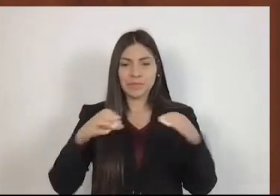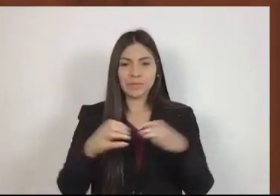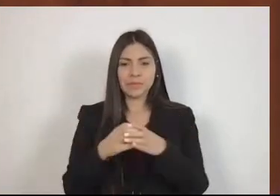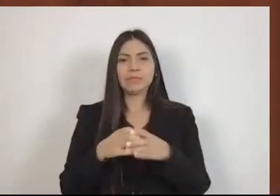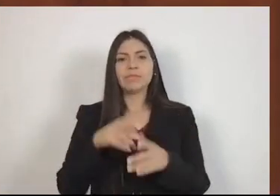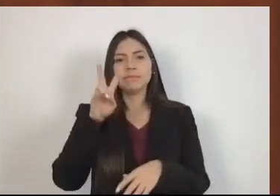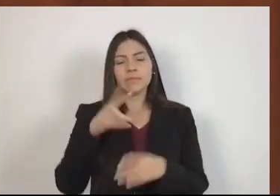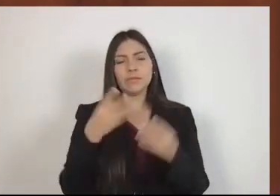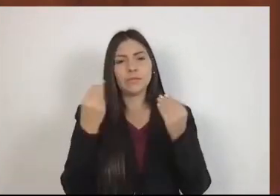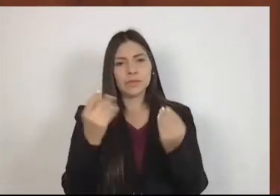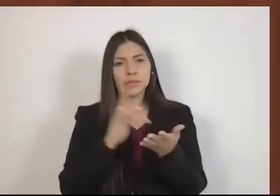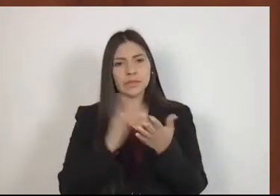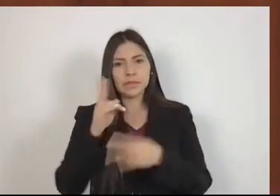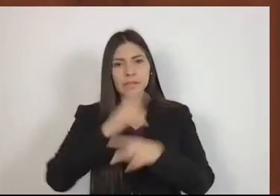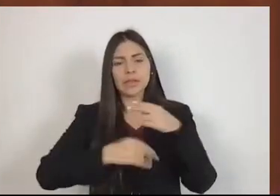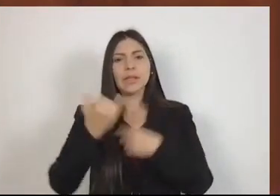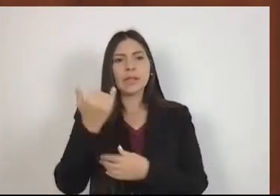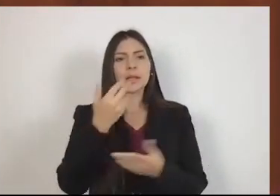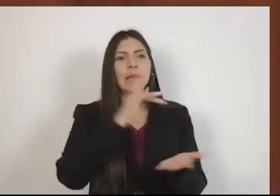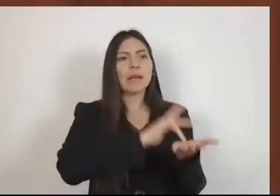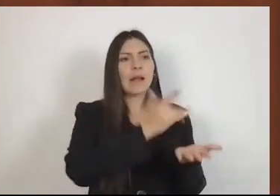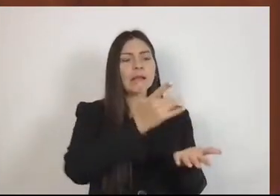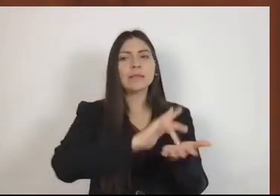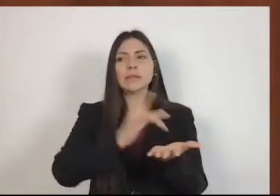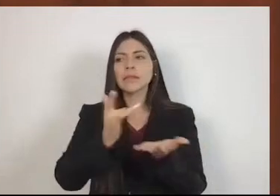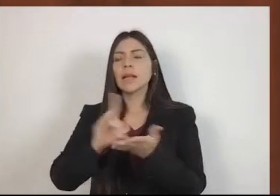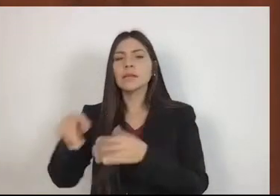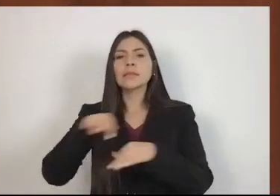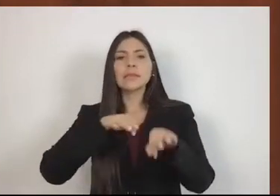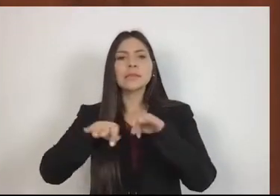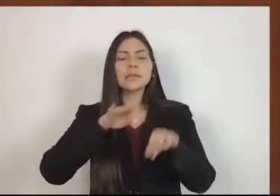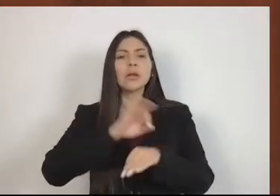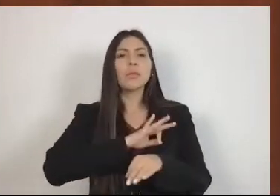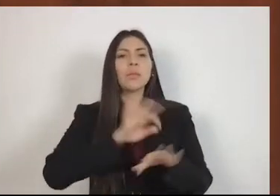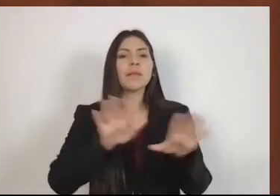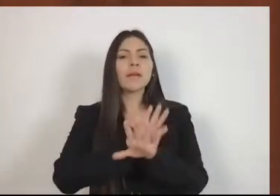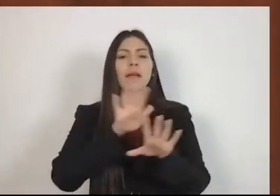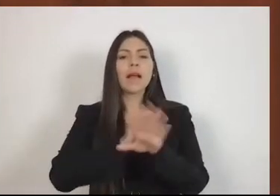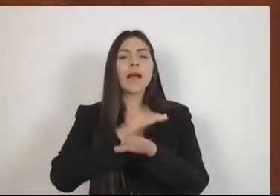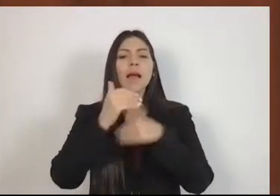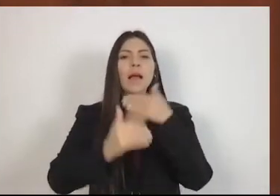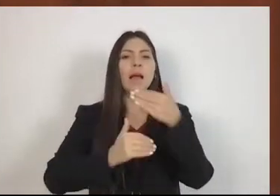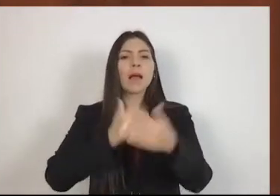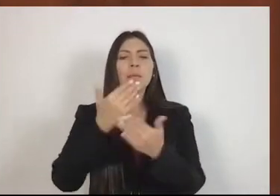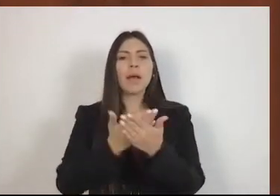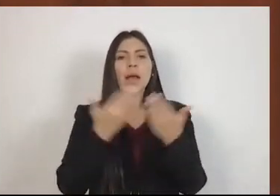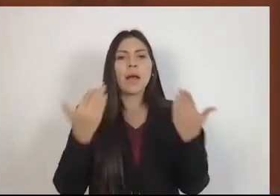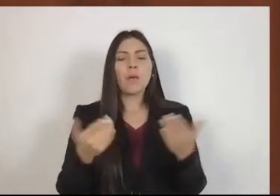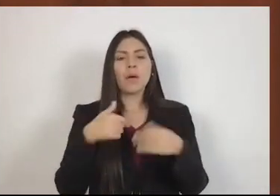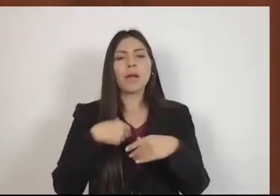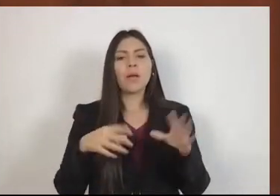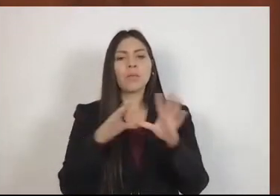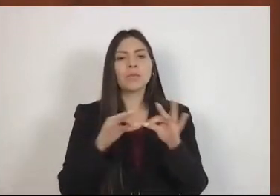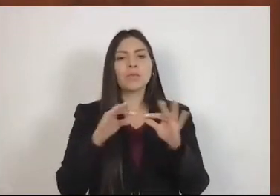alcanzar los resultados expresados en el cuarto informe de gobierno.